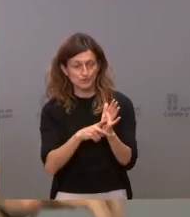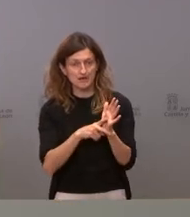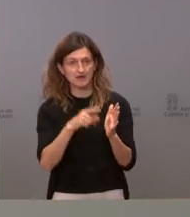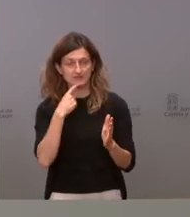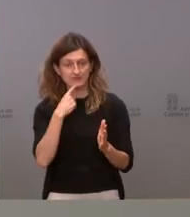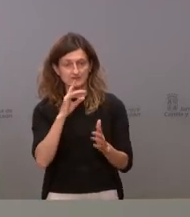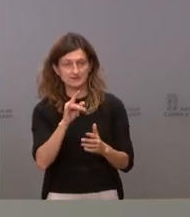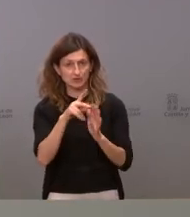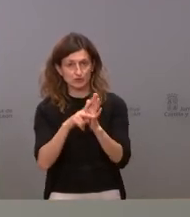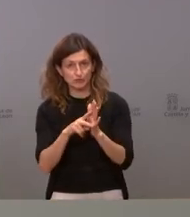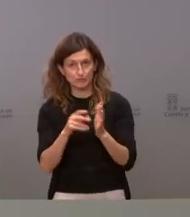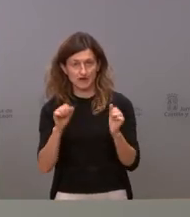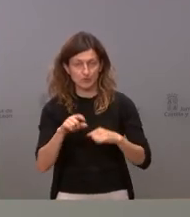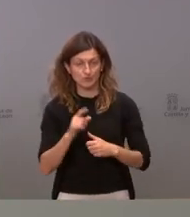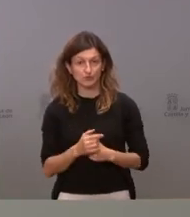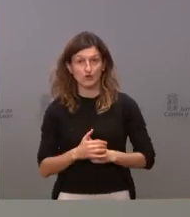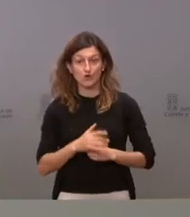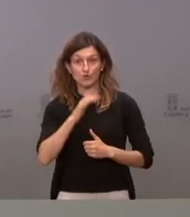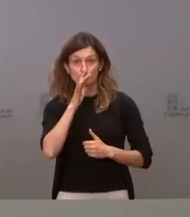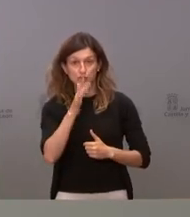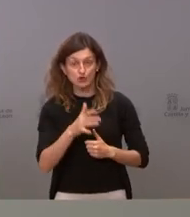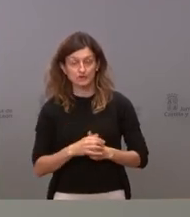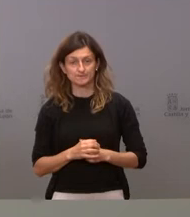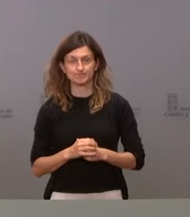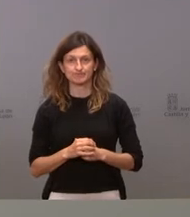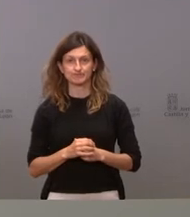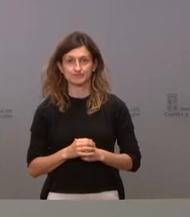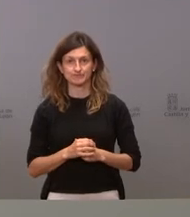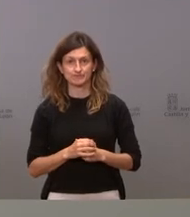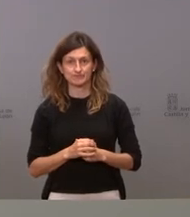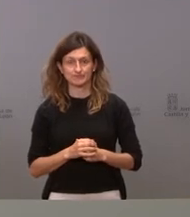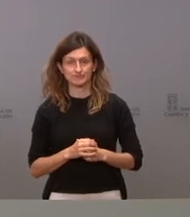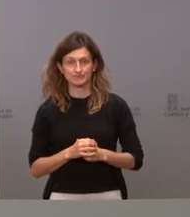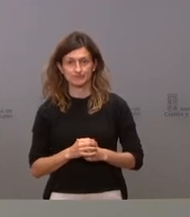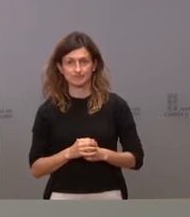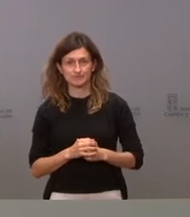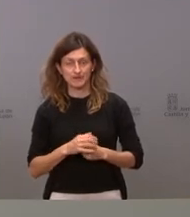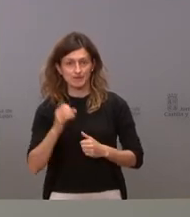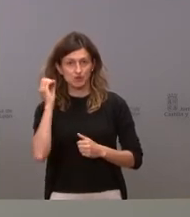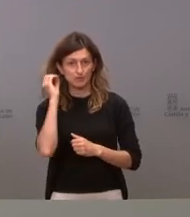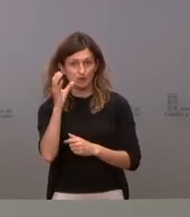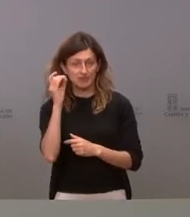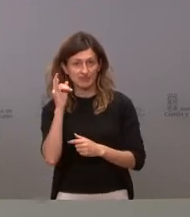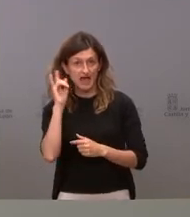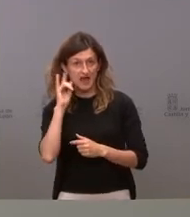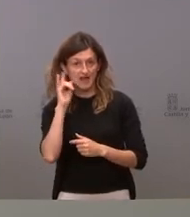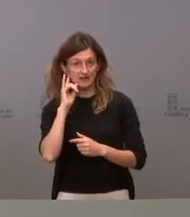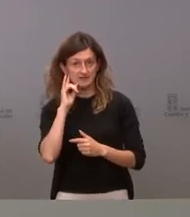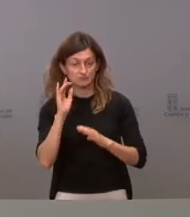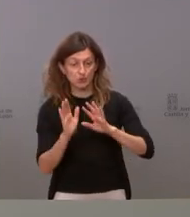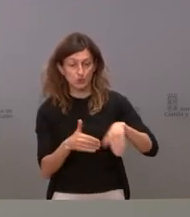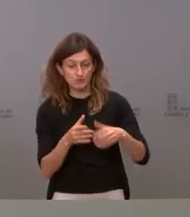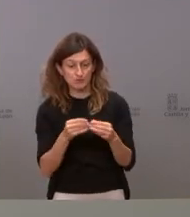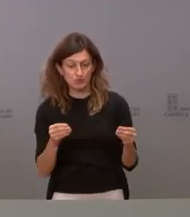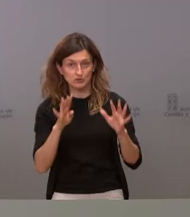forma, porque evidentemente fue trabajada por la ponencia de alertas, pero el último documento era